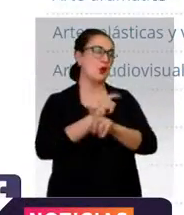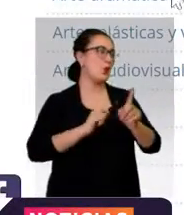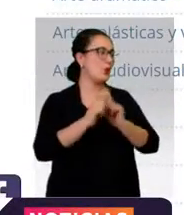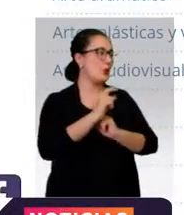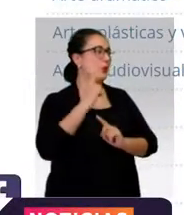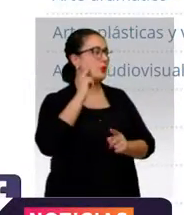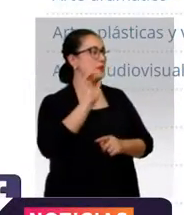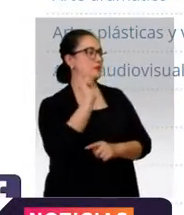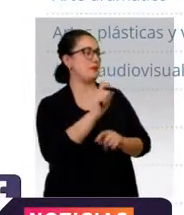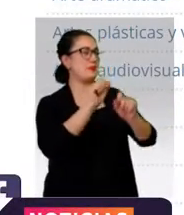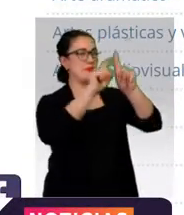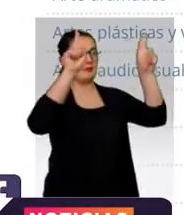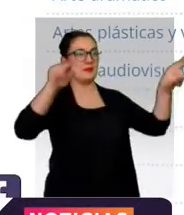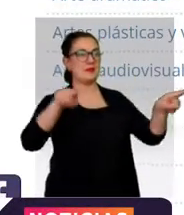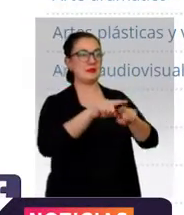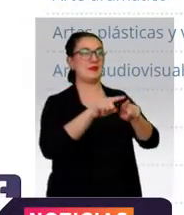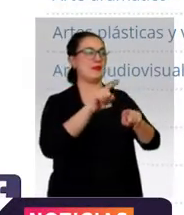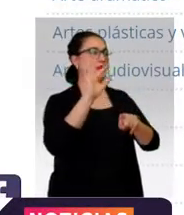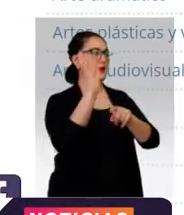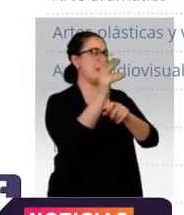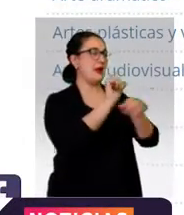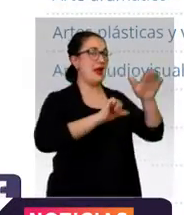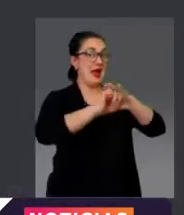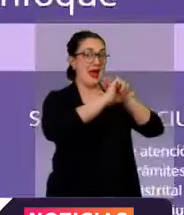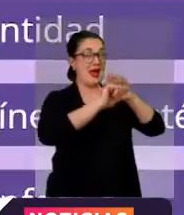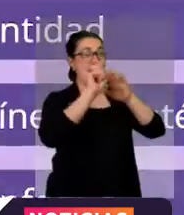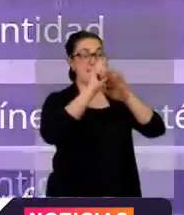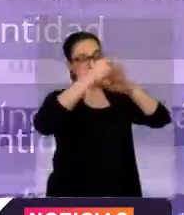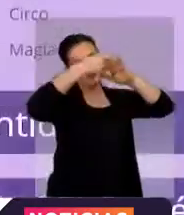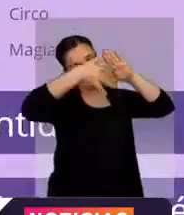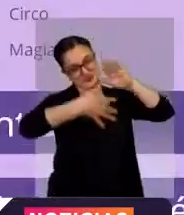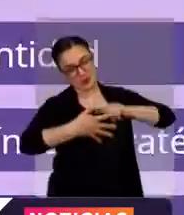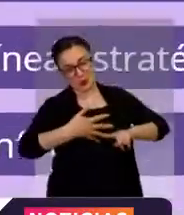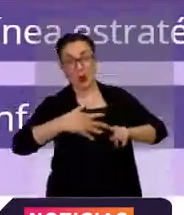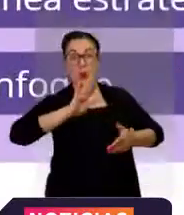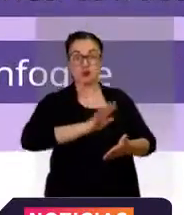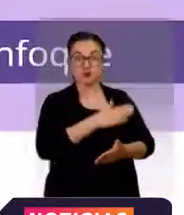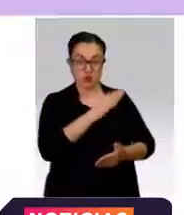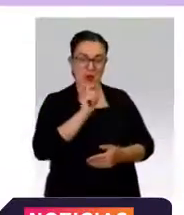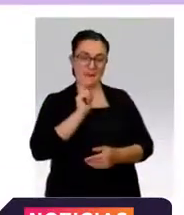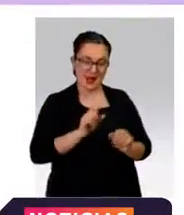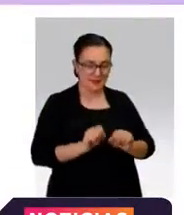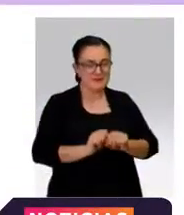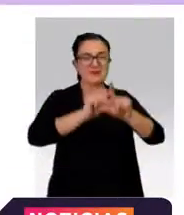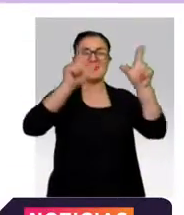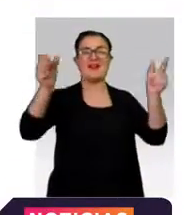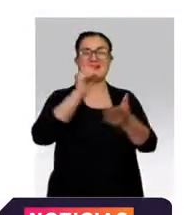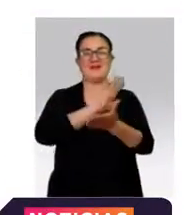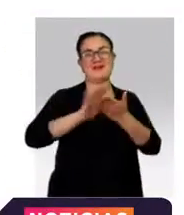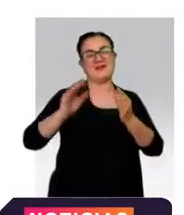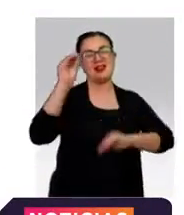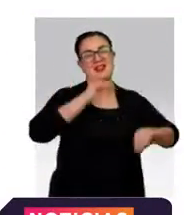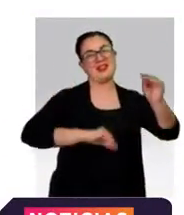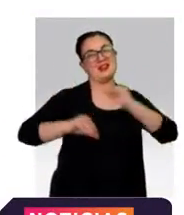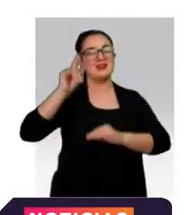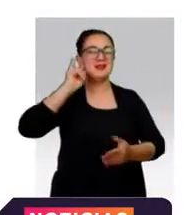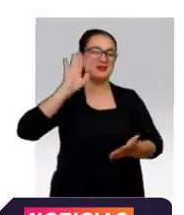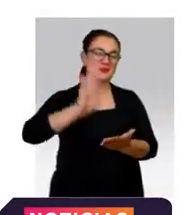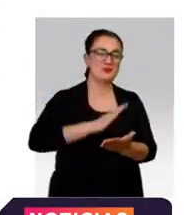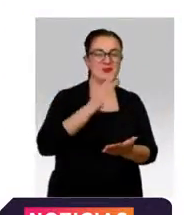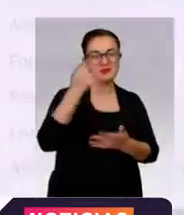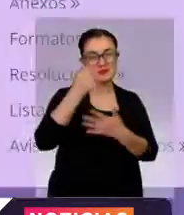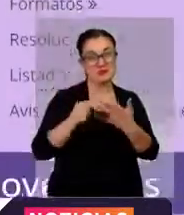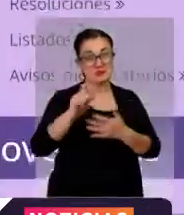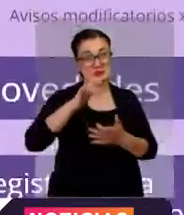seleccione el menú Áreas. Ingrese a la casilla Música y allí encontrará la beca de producción musical con todos los requisitos para